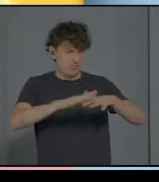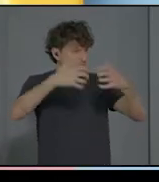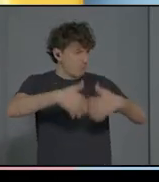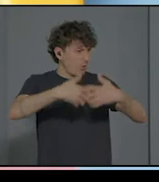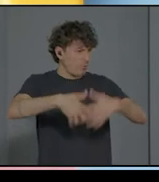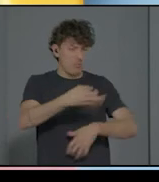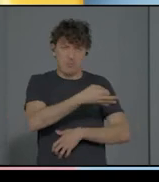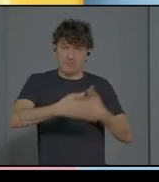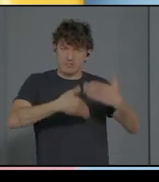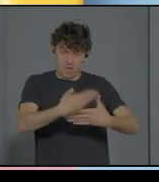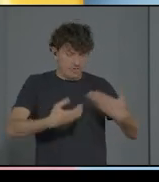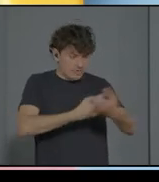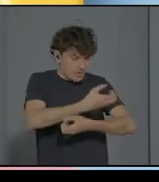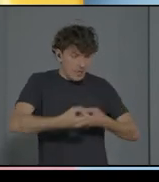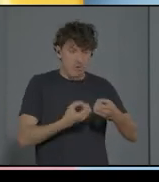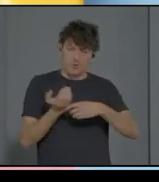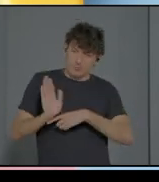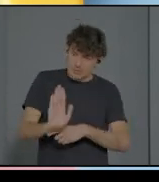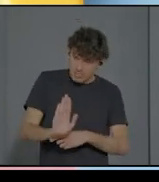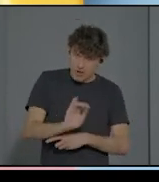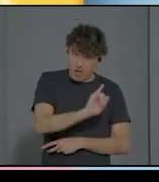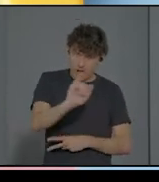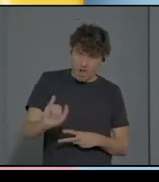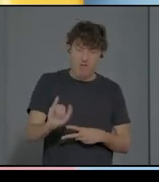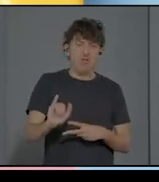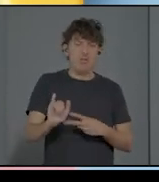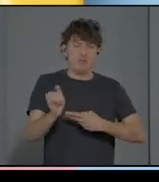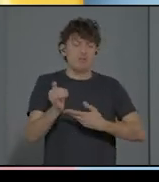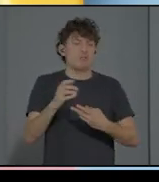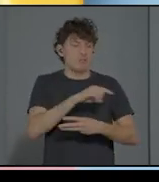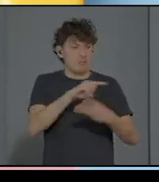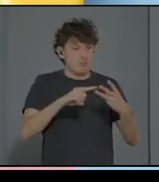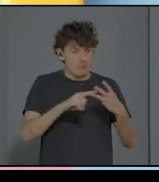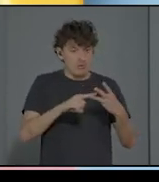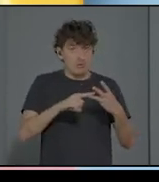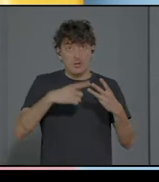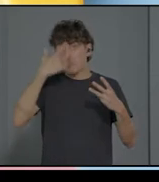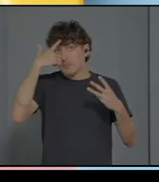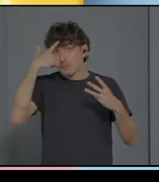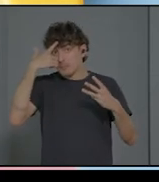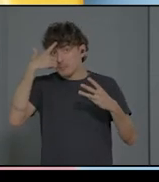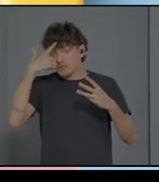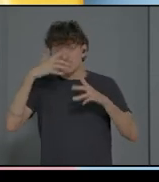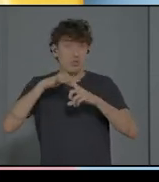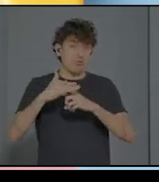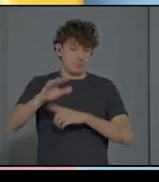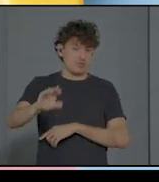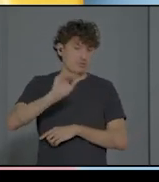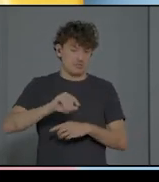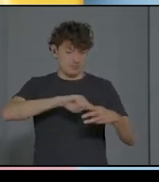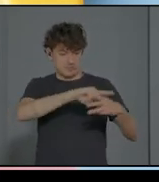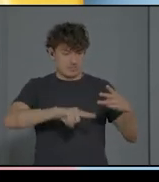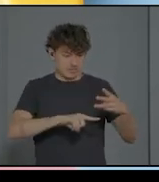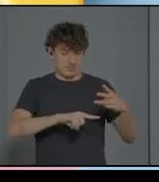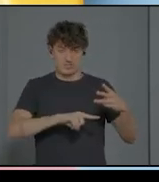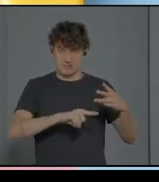recíproca y comprensión de los estados mentales del niño. estas son las tres facetas que tenemos que activar con la